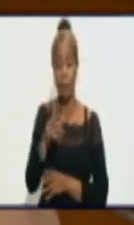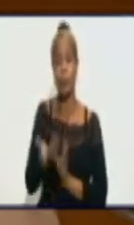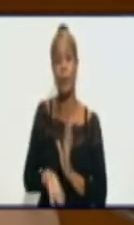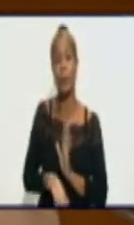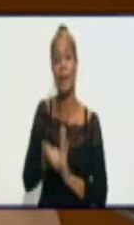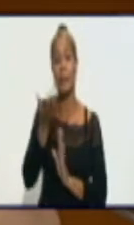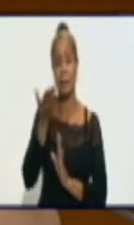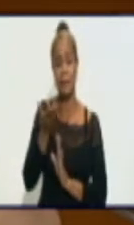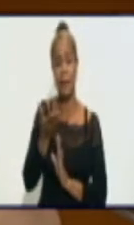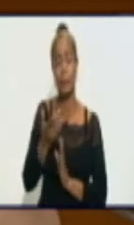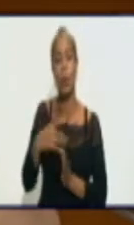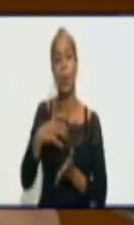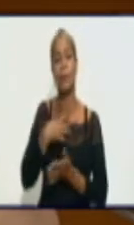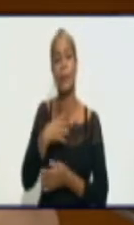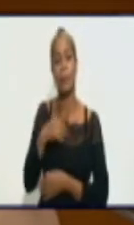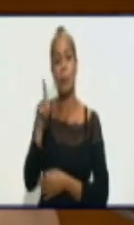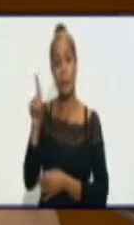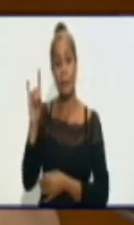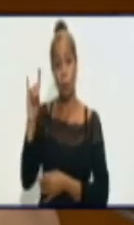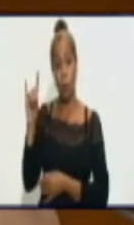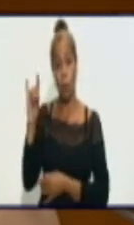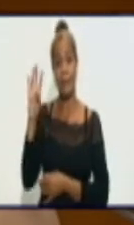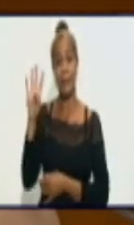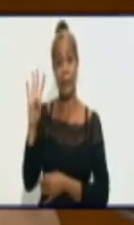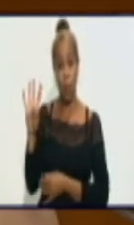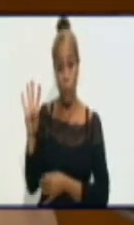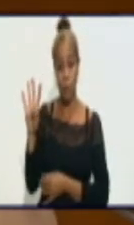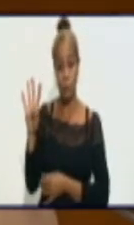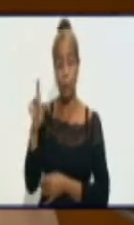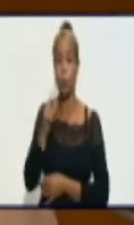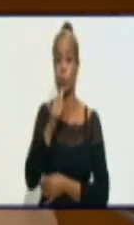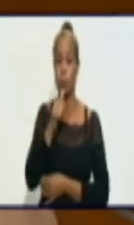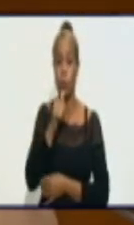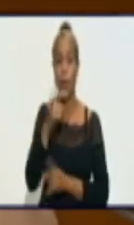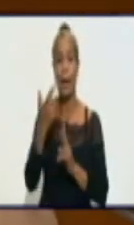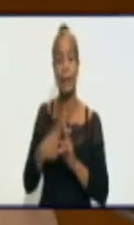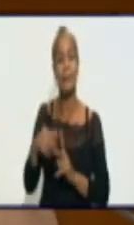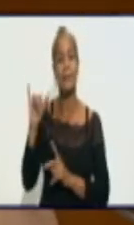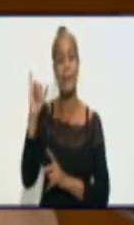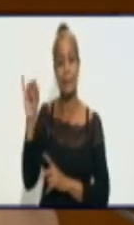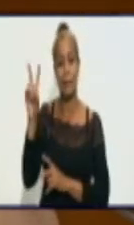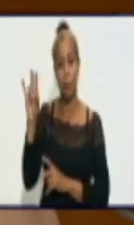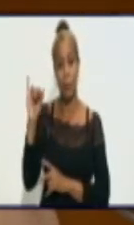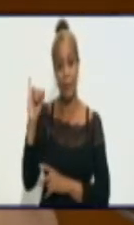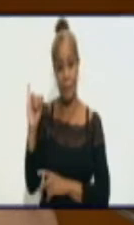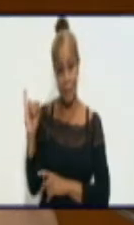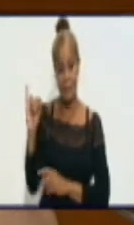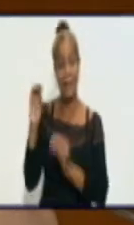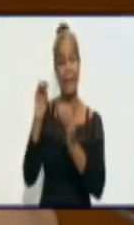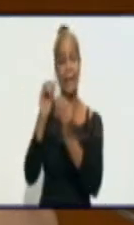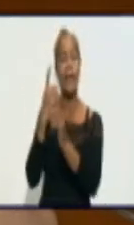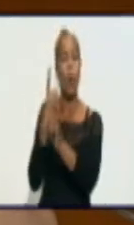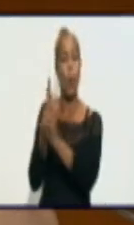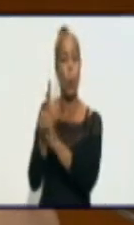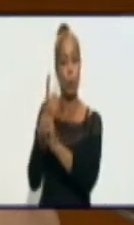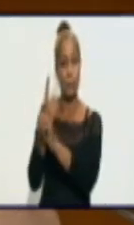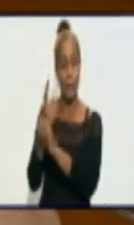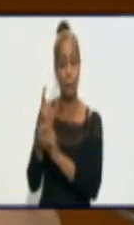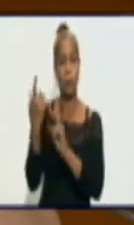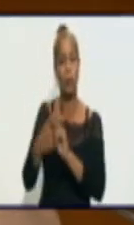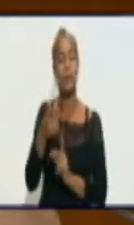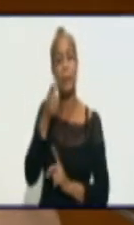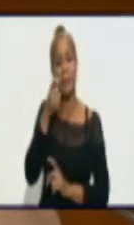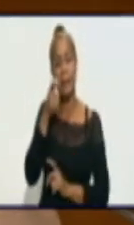Tenemos 194 personas aisladas por concepto de sospechoso y 626 por concepto de contacto. Y estamos vigilando